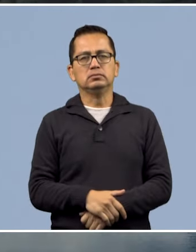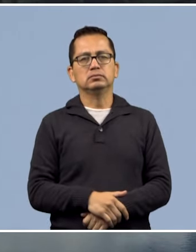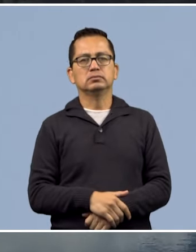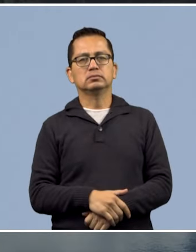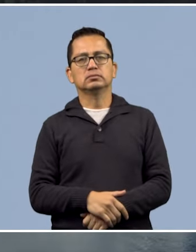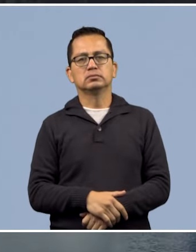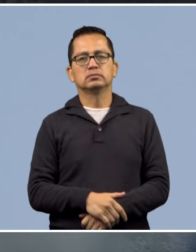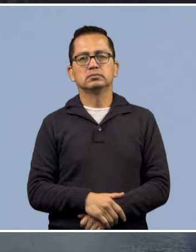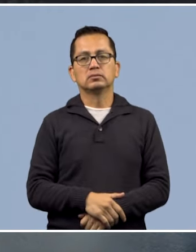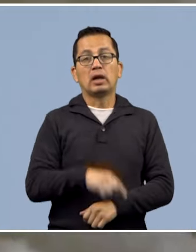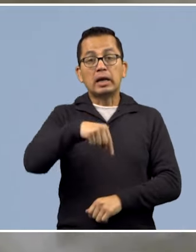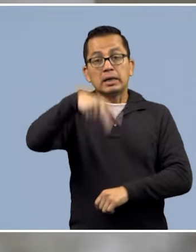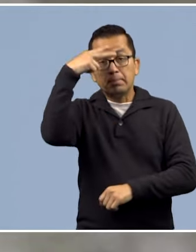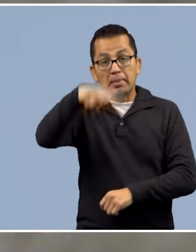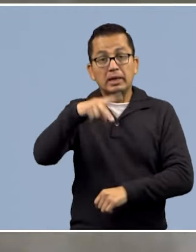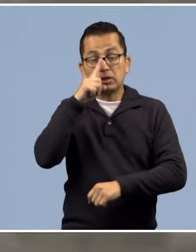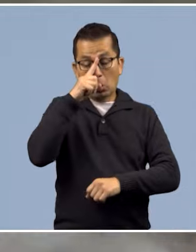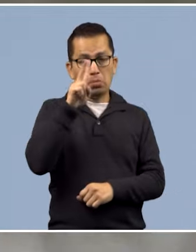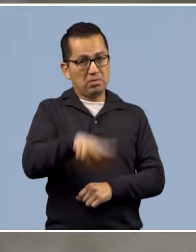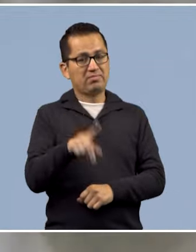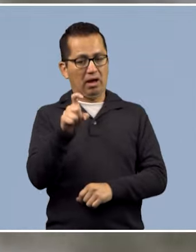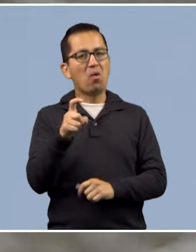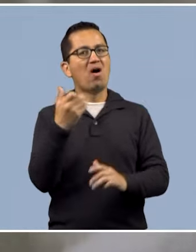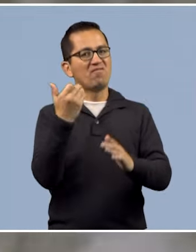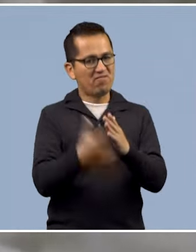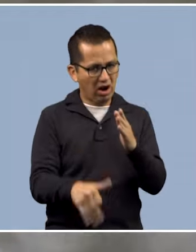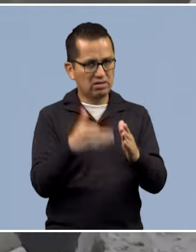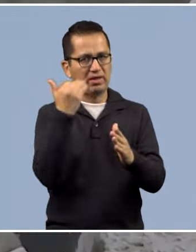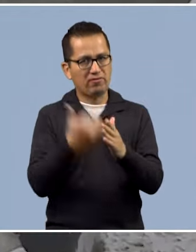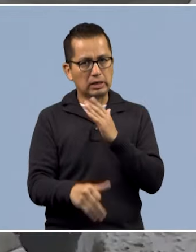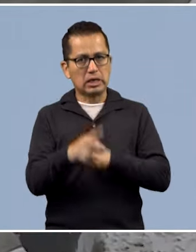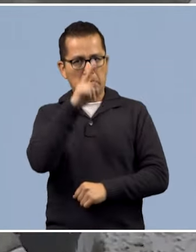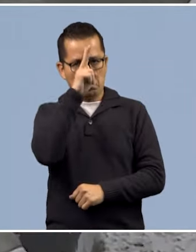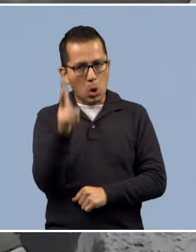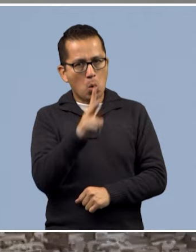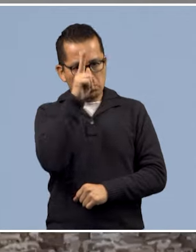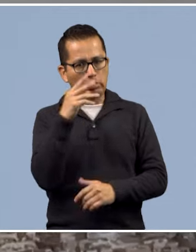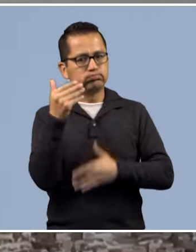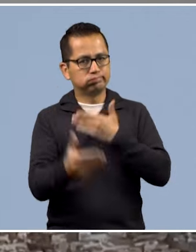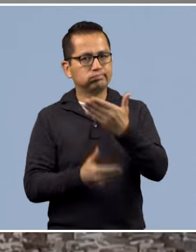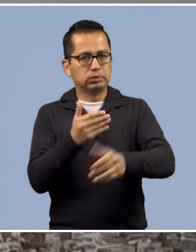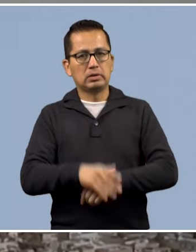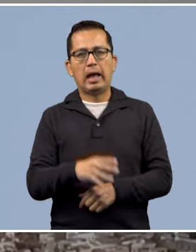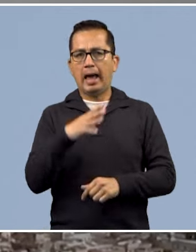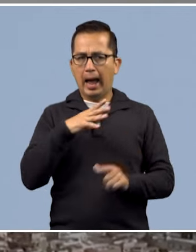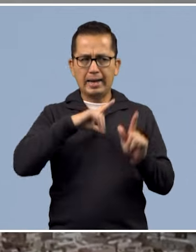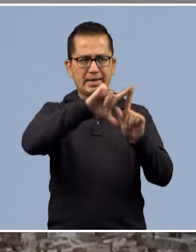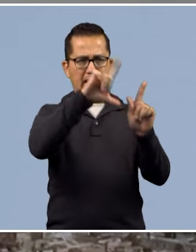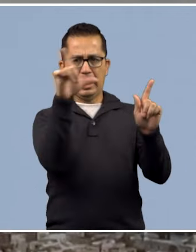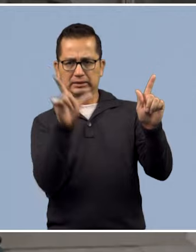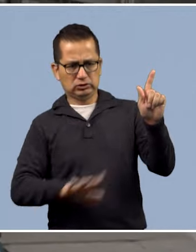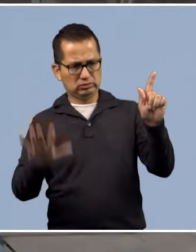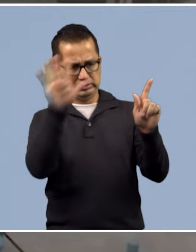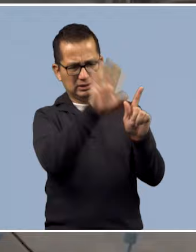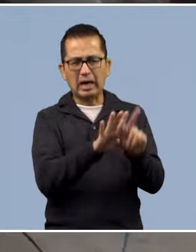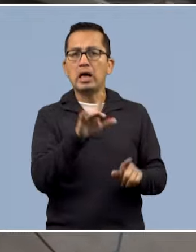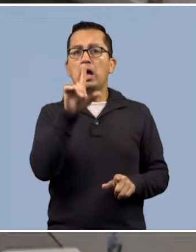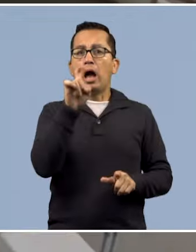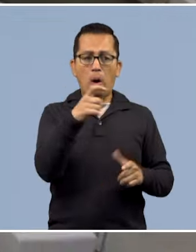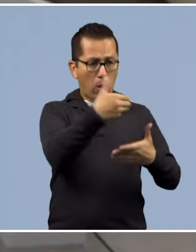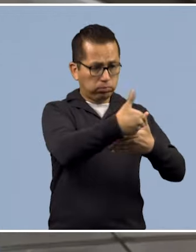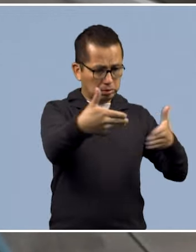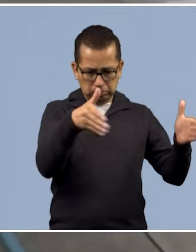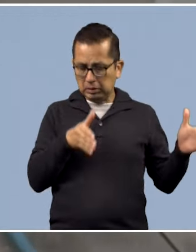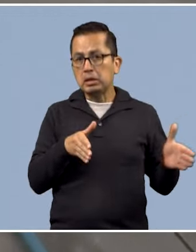La escasez de agua en México es una realidad cada vez más preocupante, con numerosas presas y sistemas hídricos enfrentando